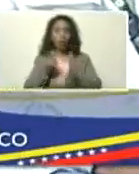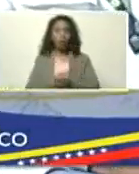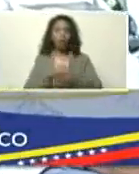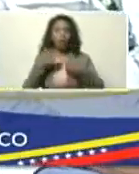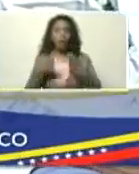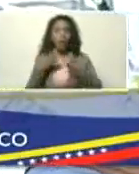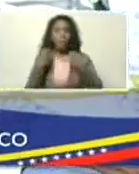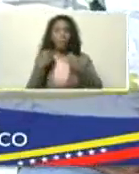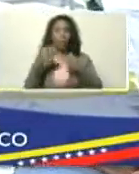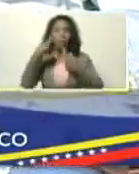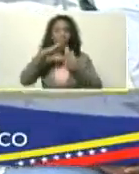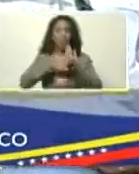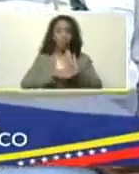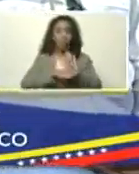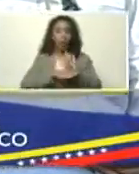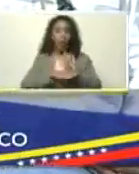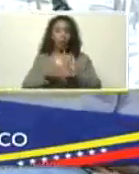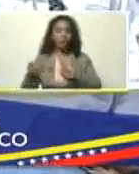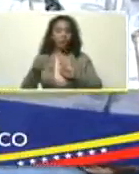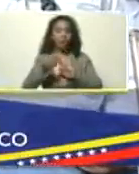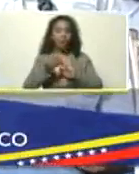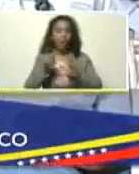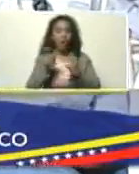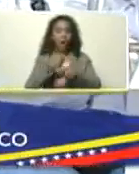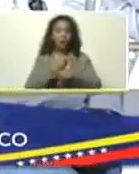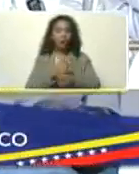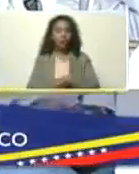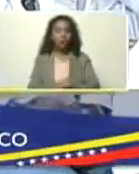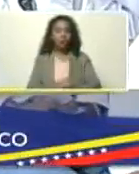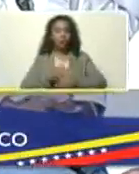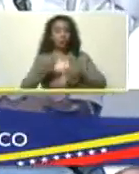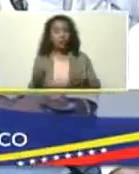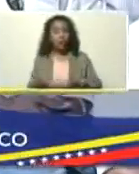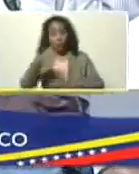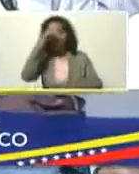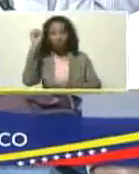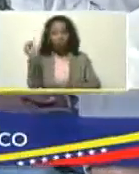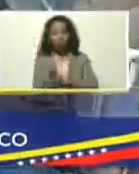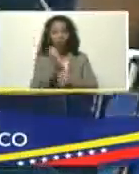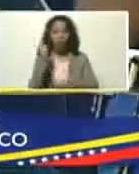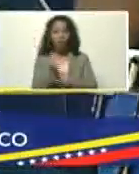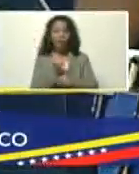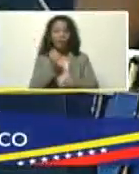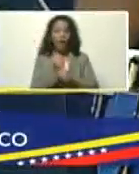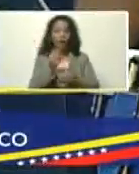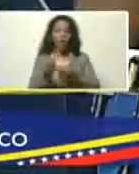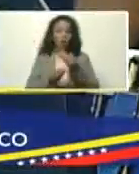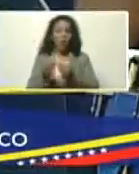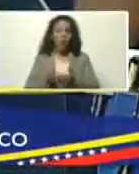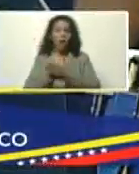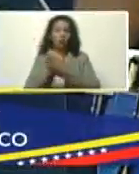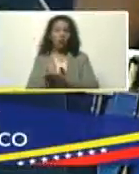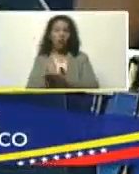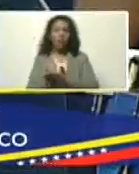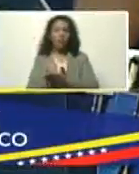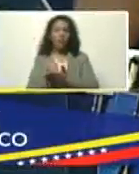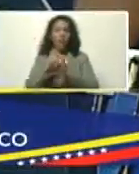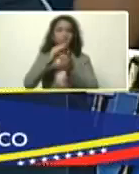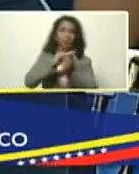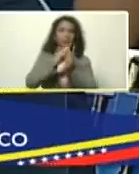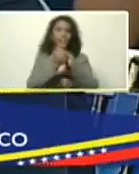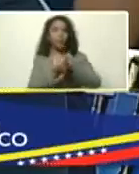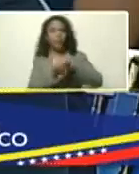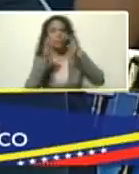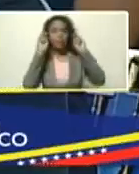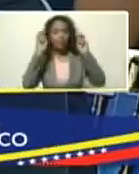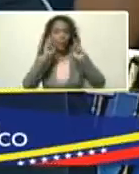que es para disminuir, los efectos, y las emisiones, en los gases, en trabajar, en cómo contribuimos, en transformar, nuestra